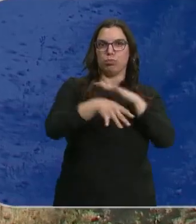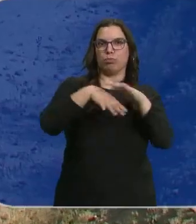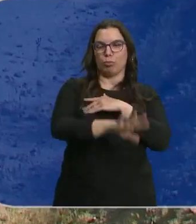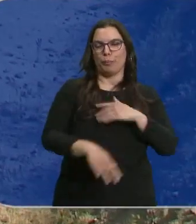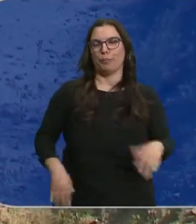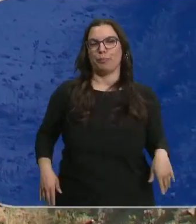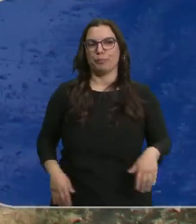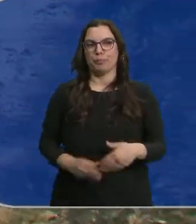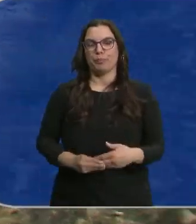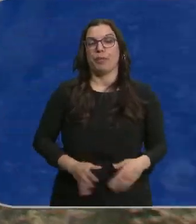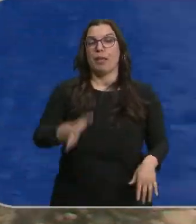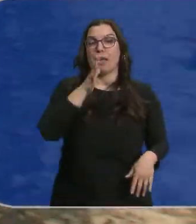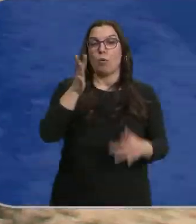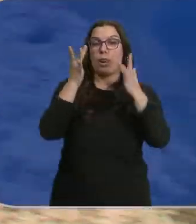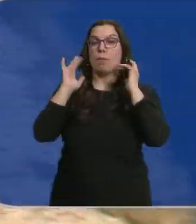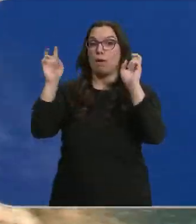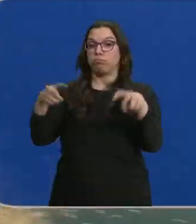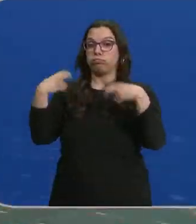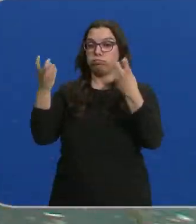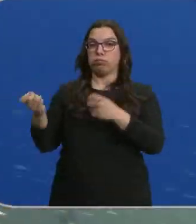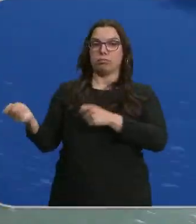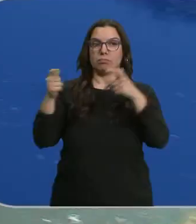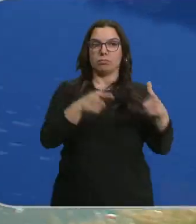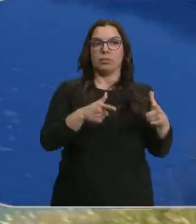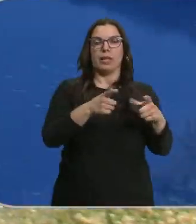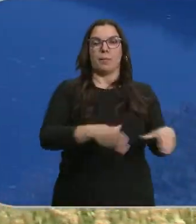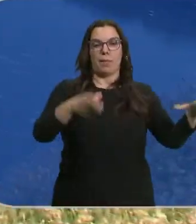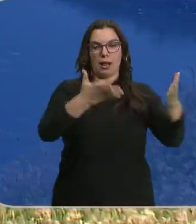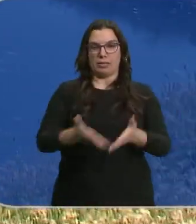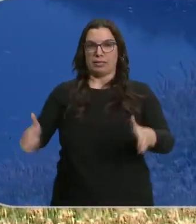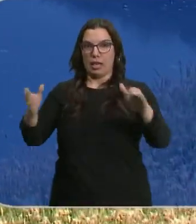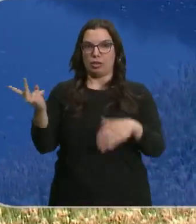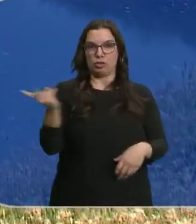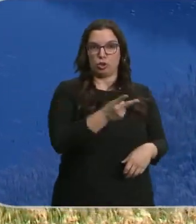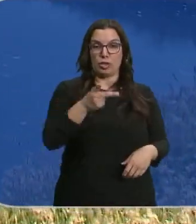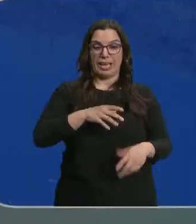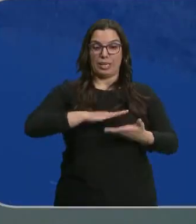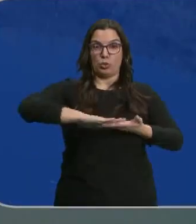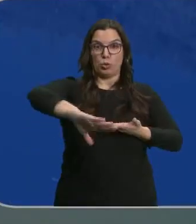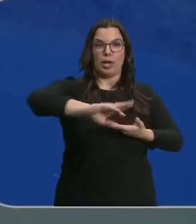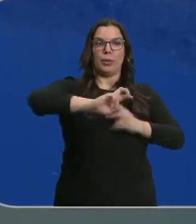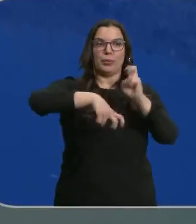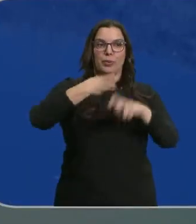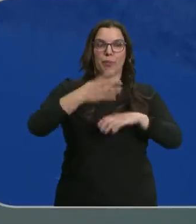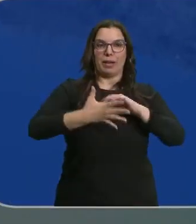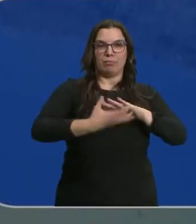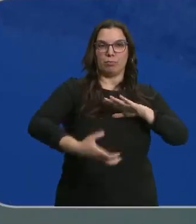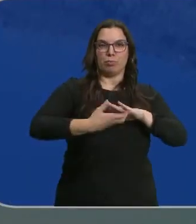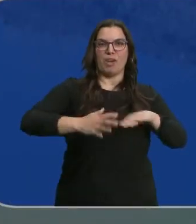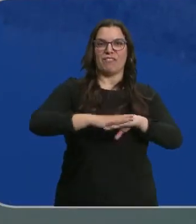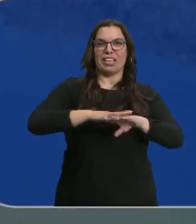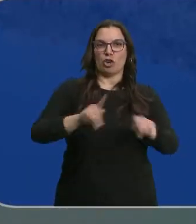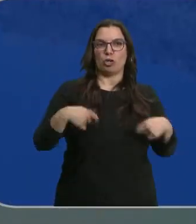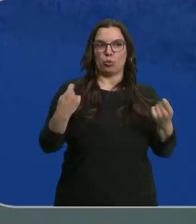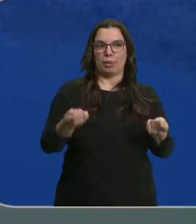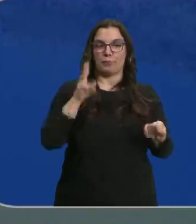eliminarlos eficazmente. El agua depurada se lleva hasta este sistema de dos balsas en las que se ha modificado el suelo para crear un sistema natural de filtrado.